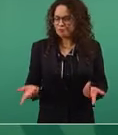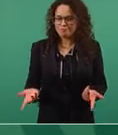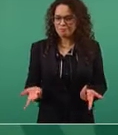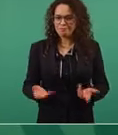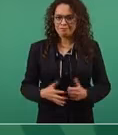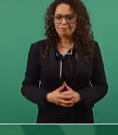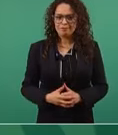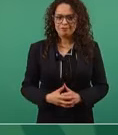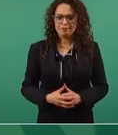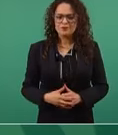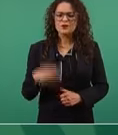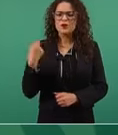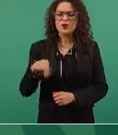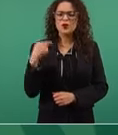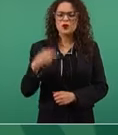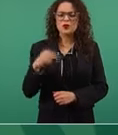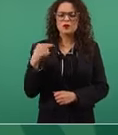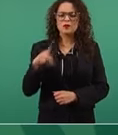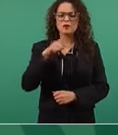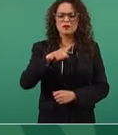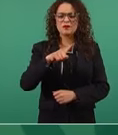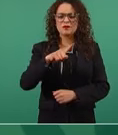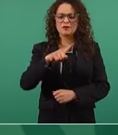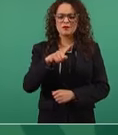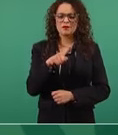¿cómo se llama el gran actor?